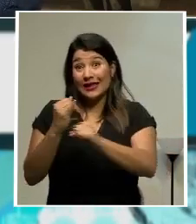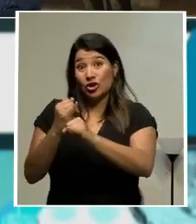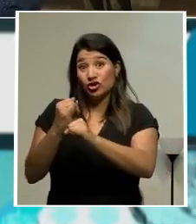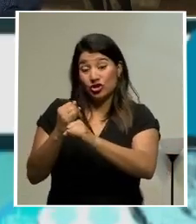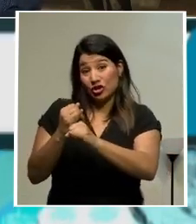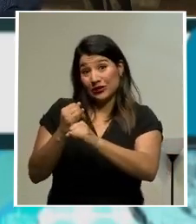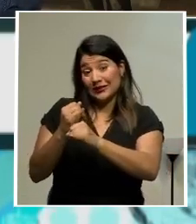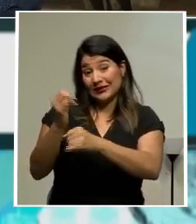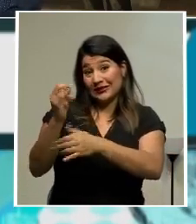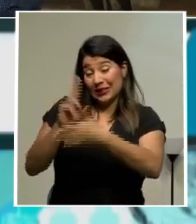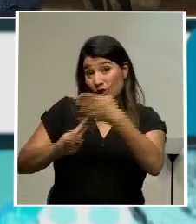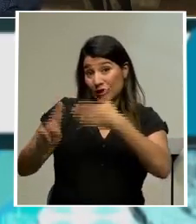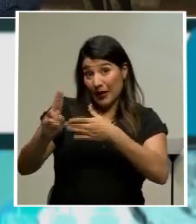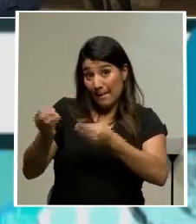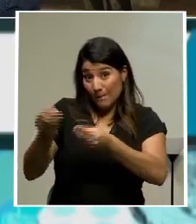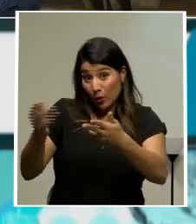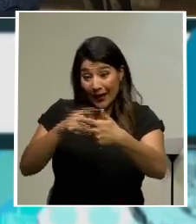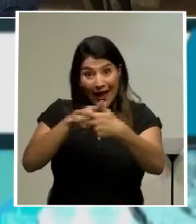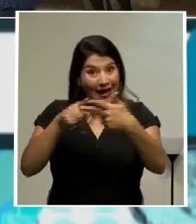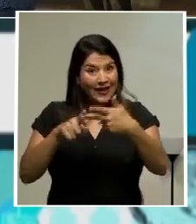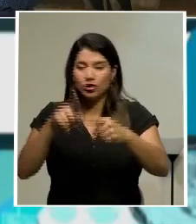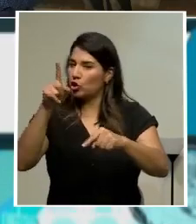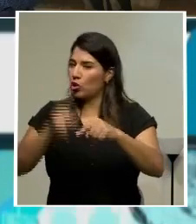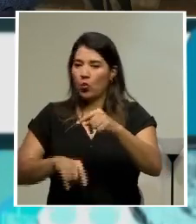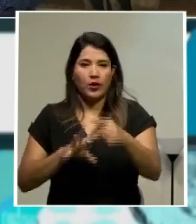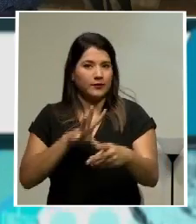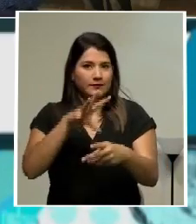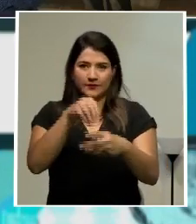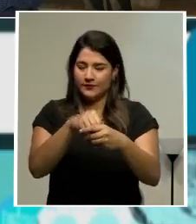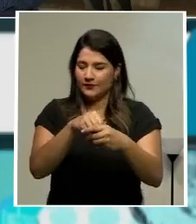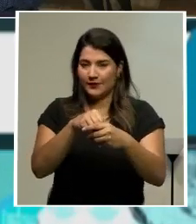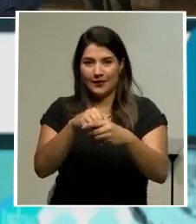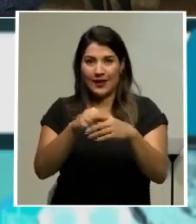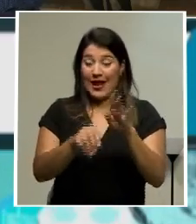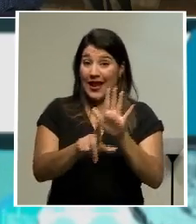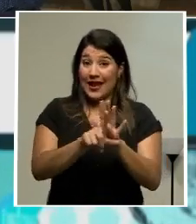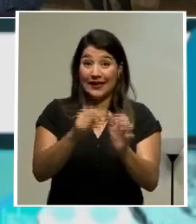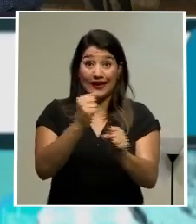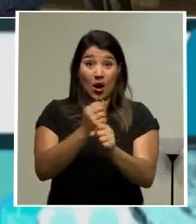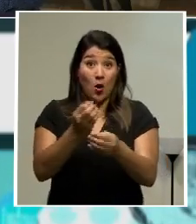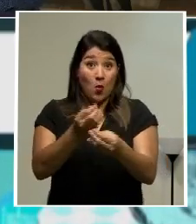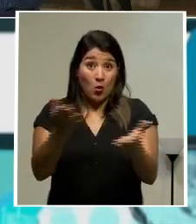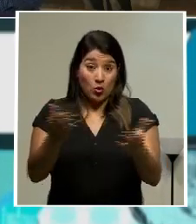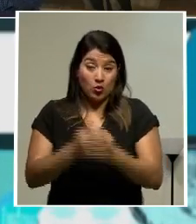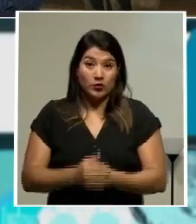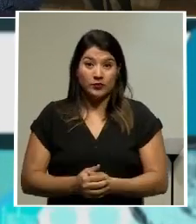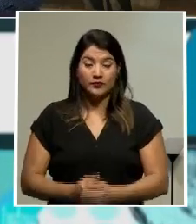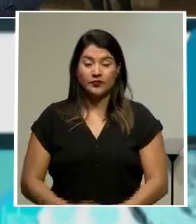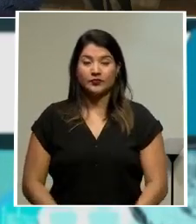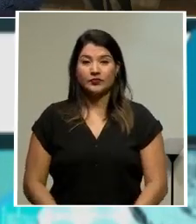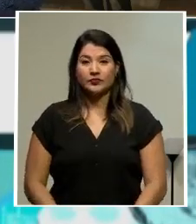las universidades públicas, que queda plenamente o por lo menos formalmente resguardada.